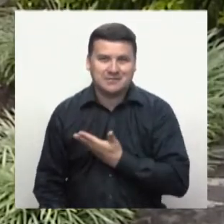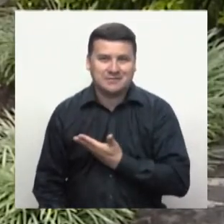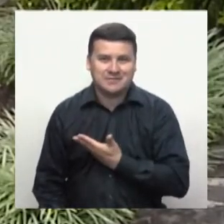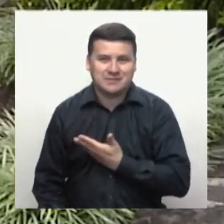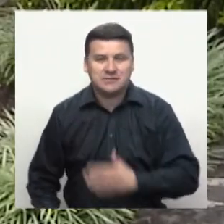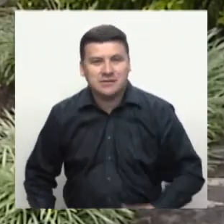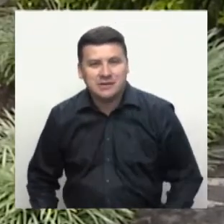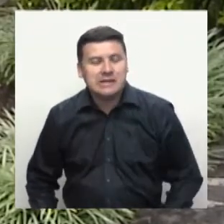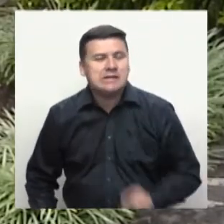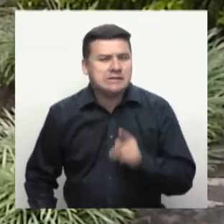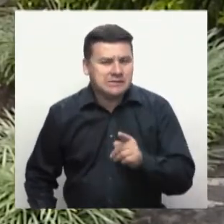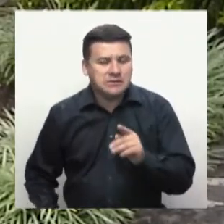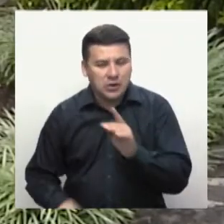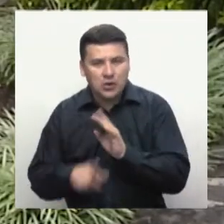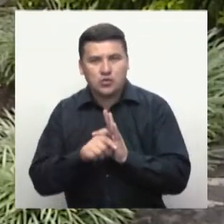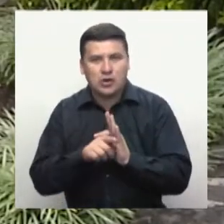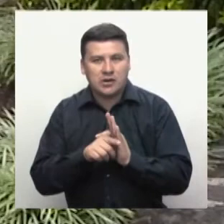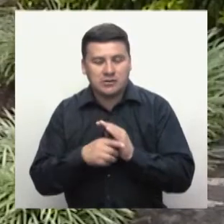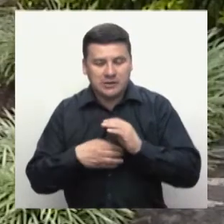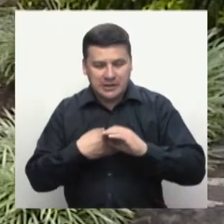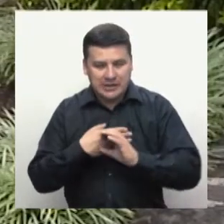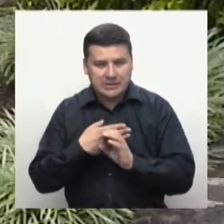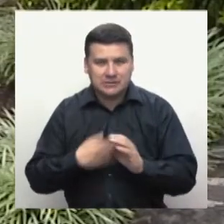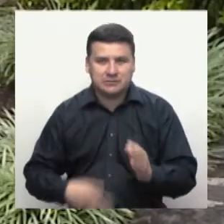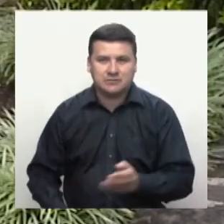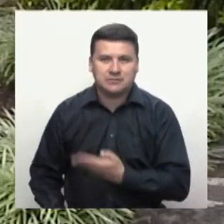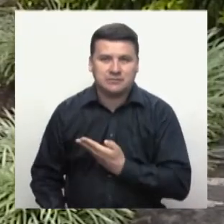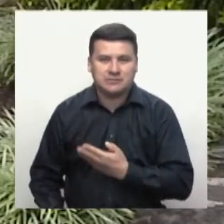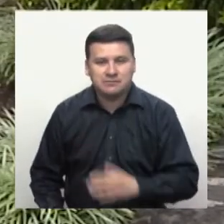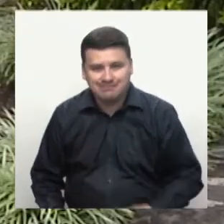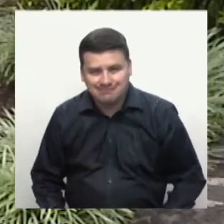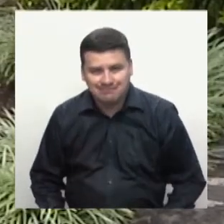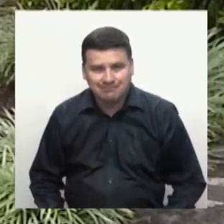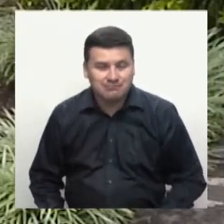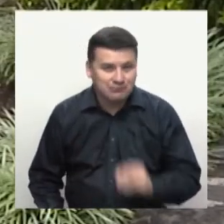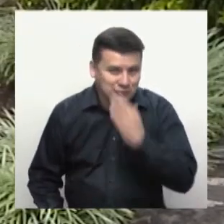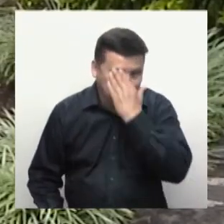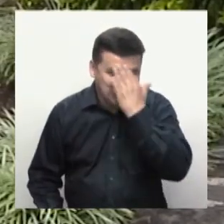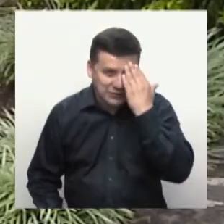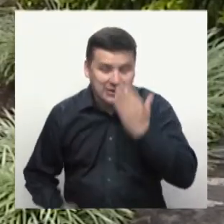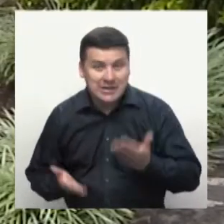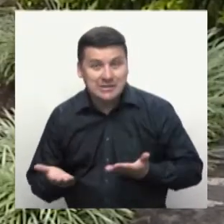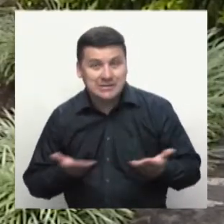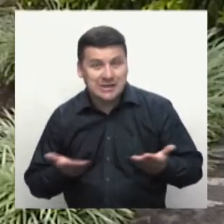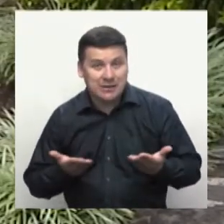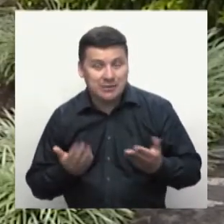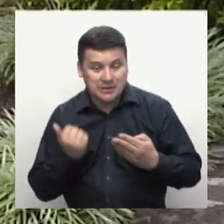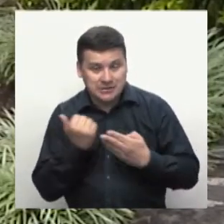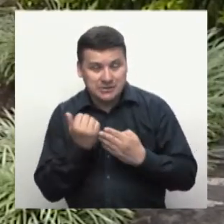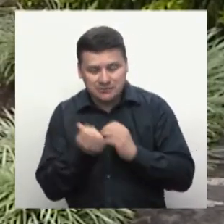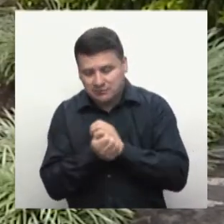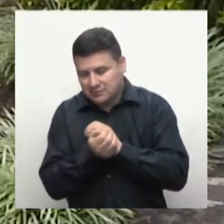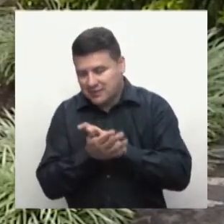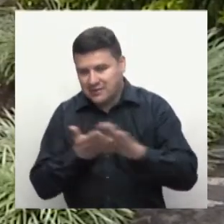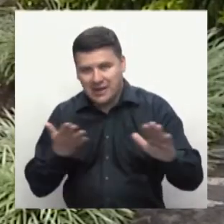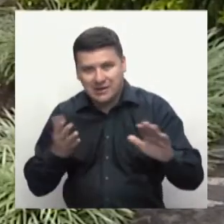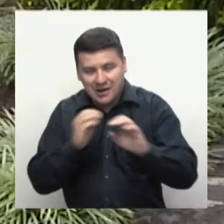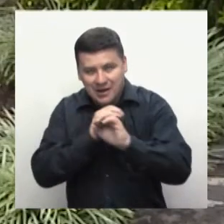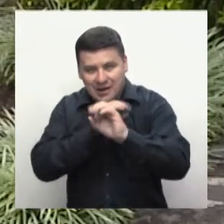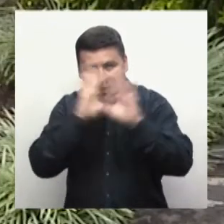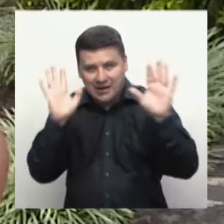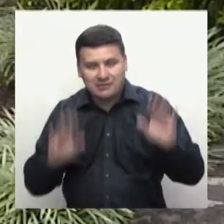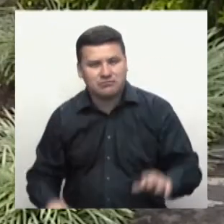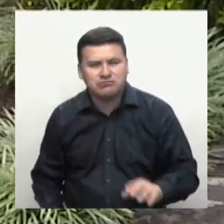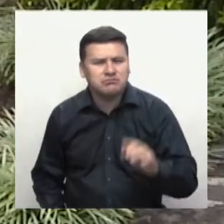e Instagram como arroba SENA Comunica. No olviden que los servicios que presta el SENA son gratuitos, transparentes y no requieren intermediarios.